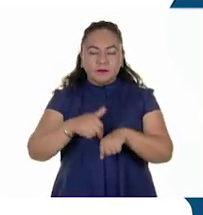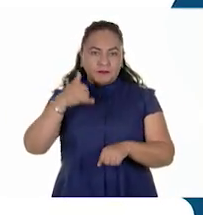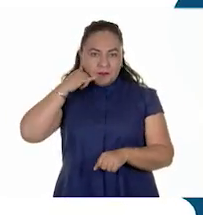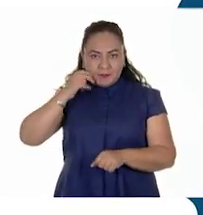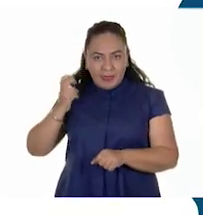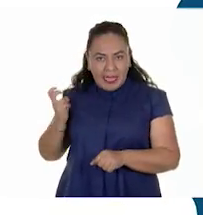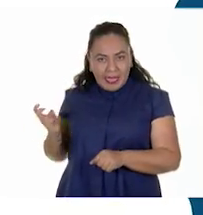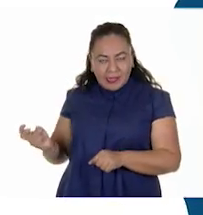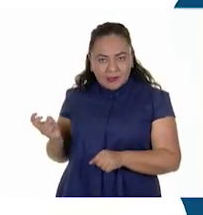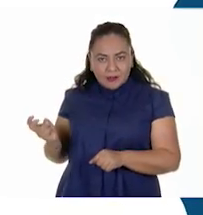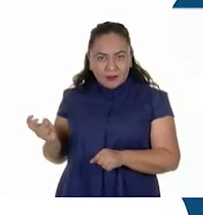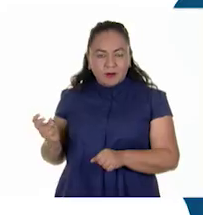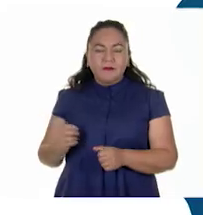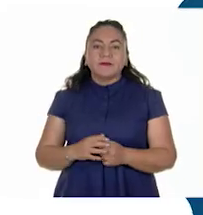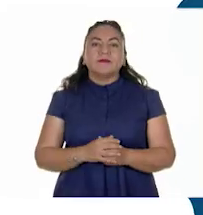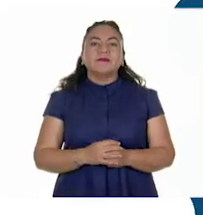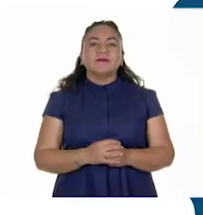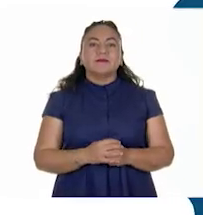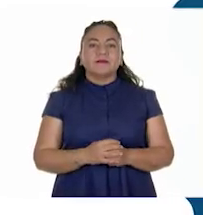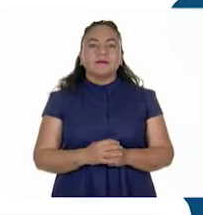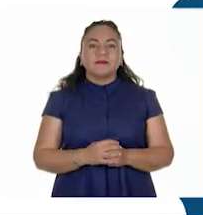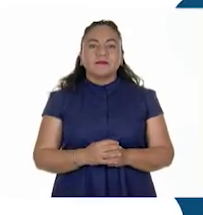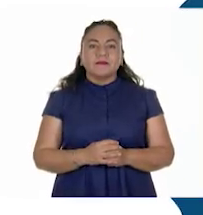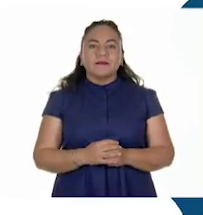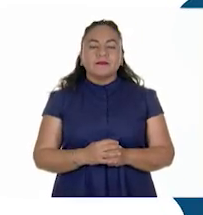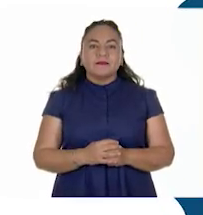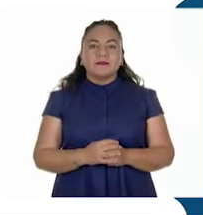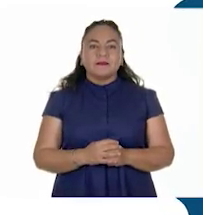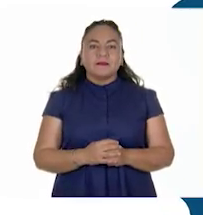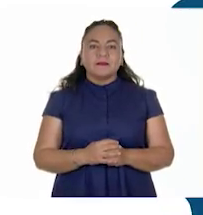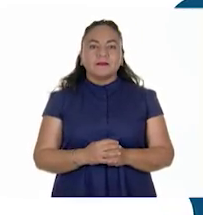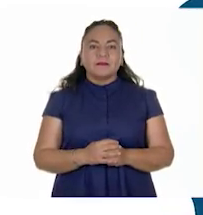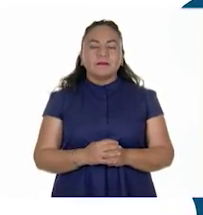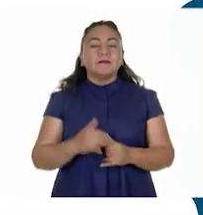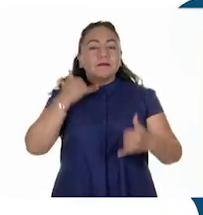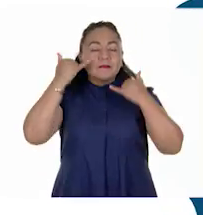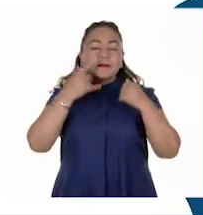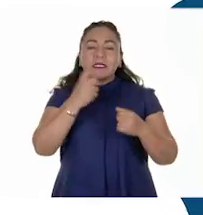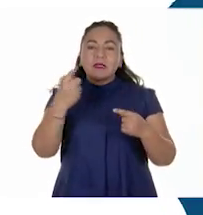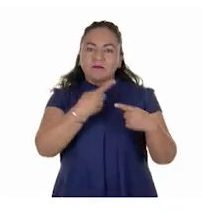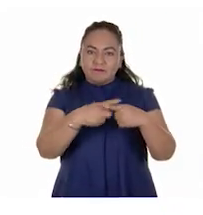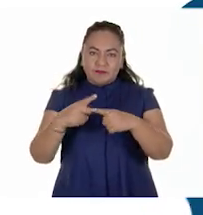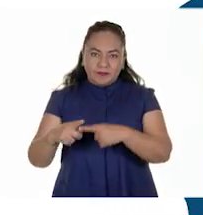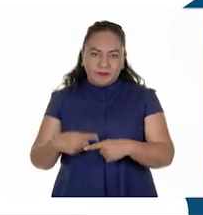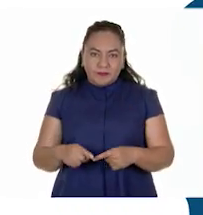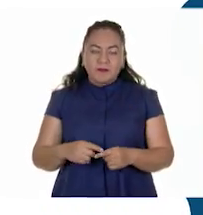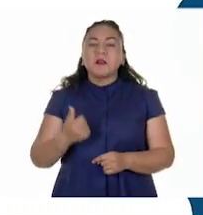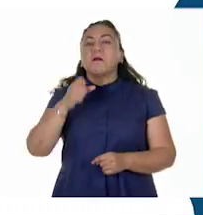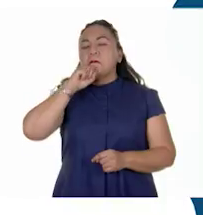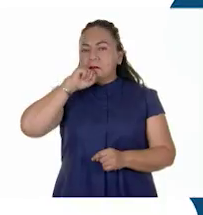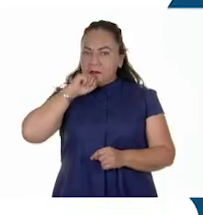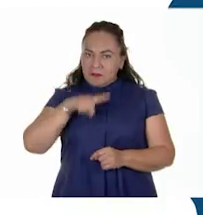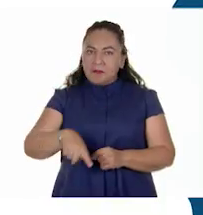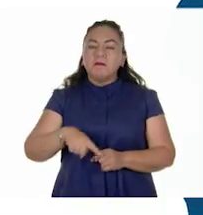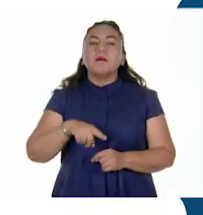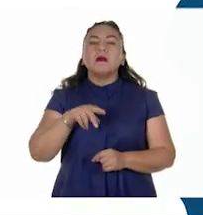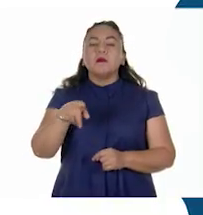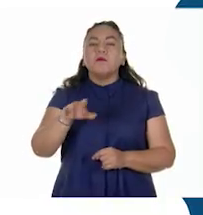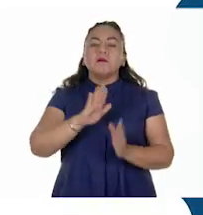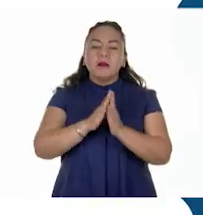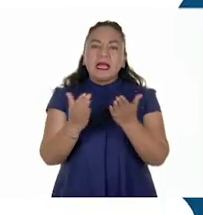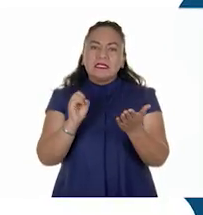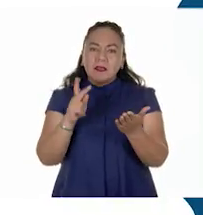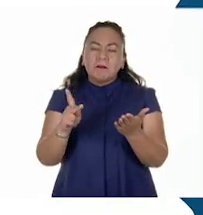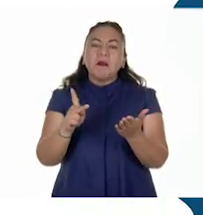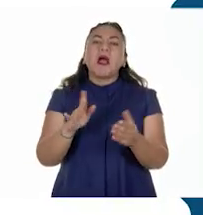5541-720413 con 100 líneas. También puedes encontrar los